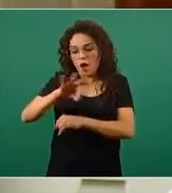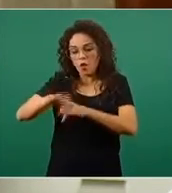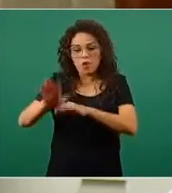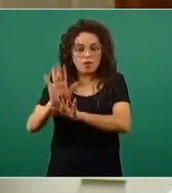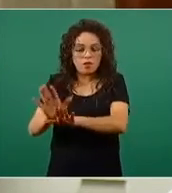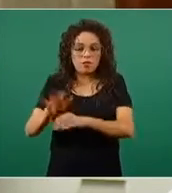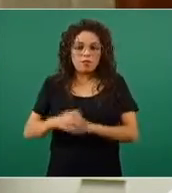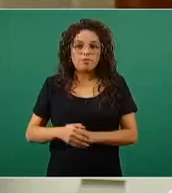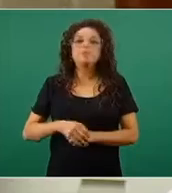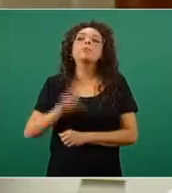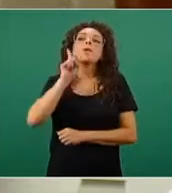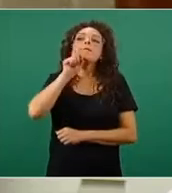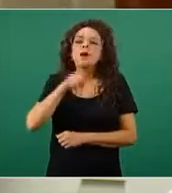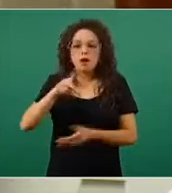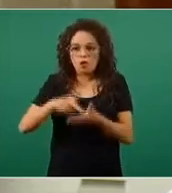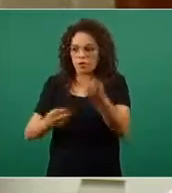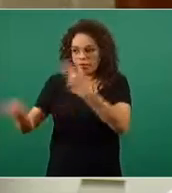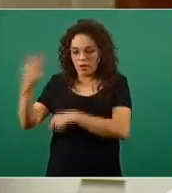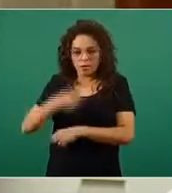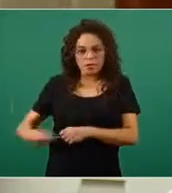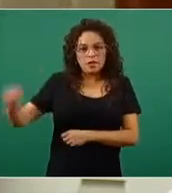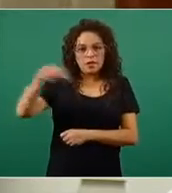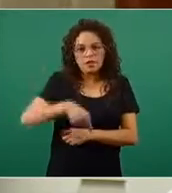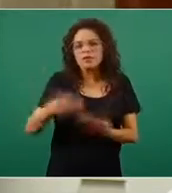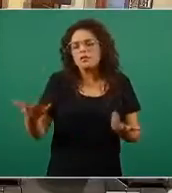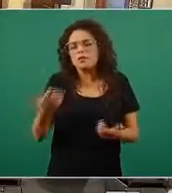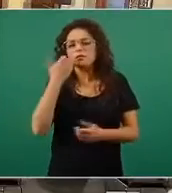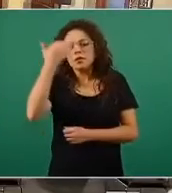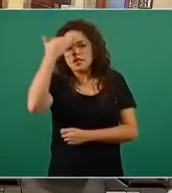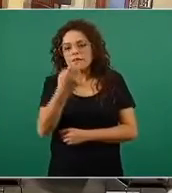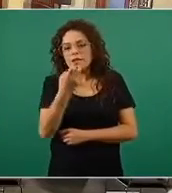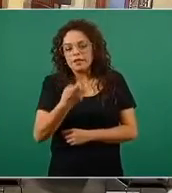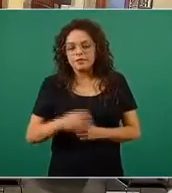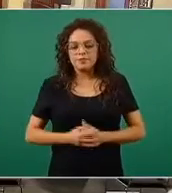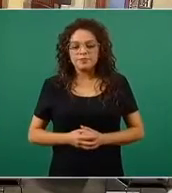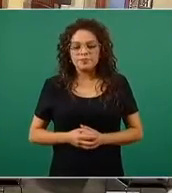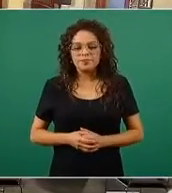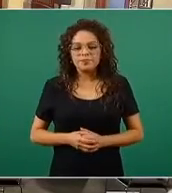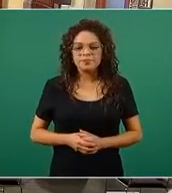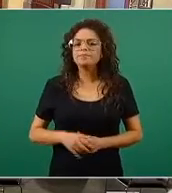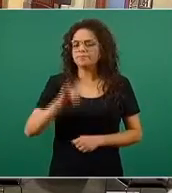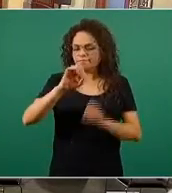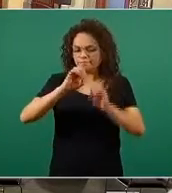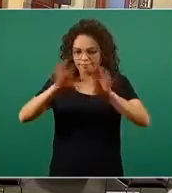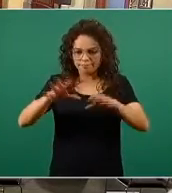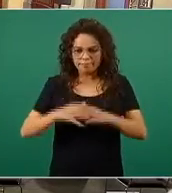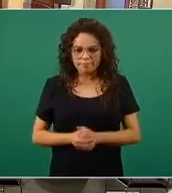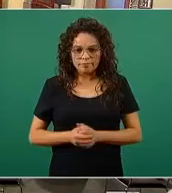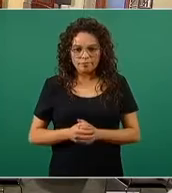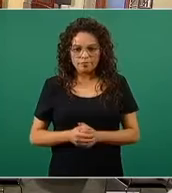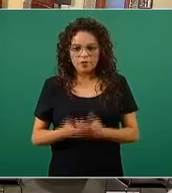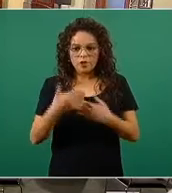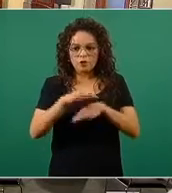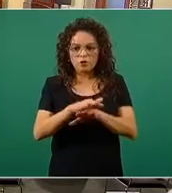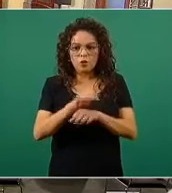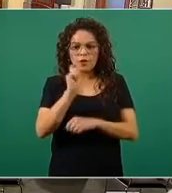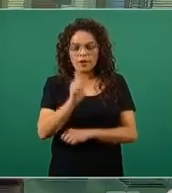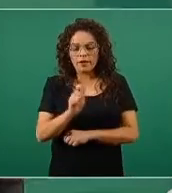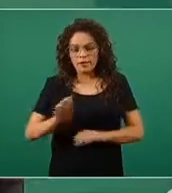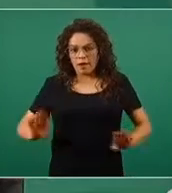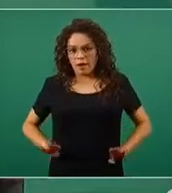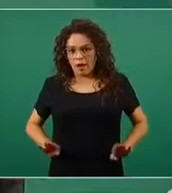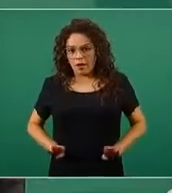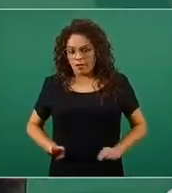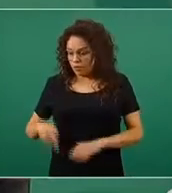citarlos para el día de mañana. Claro, dadas las características de la vacuna se